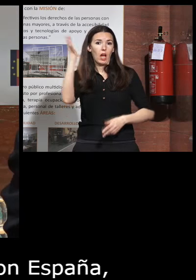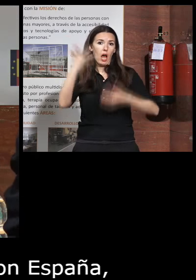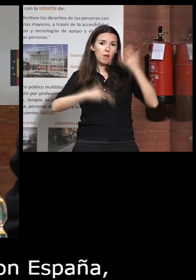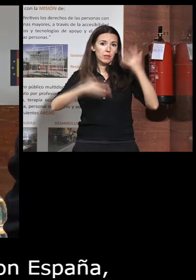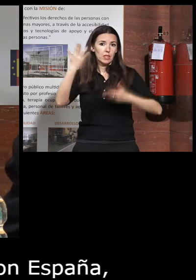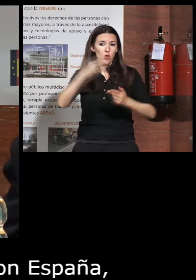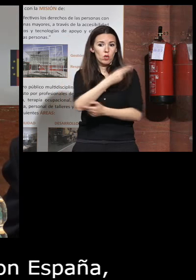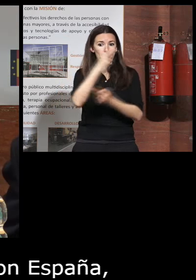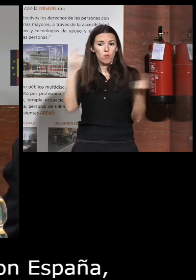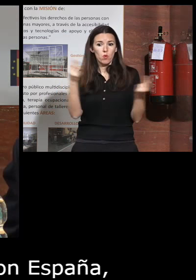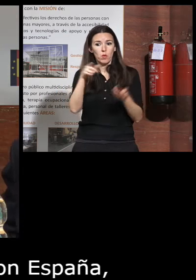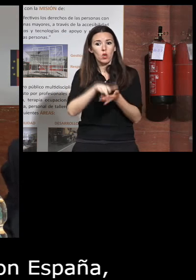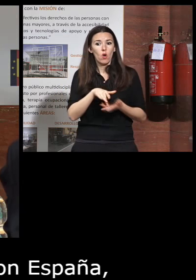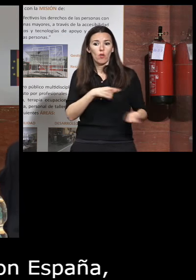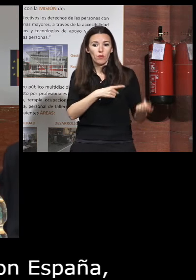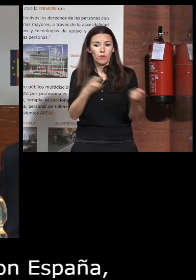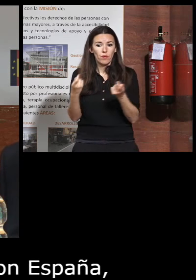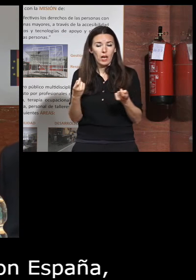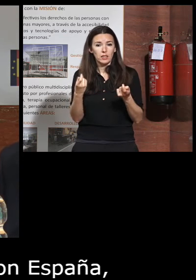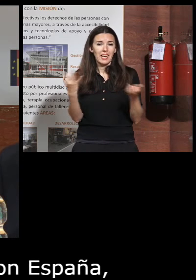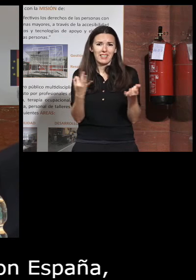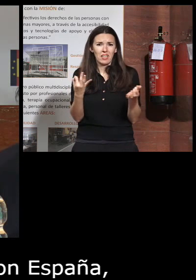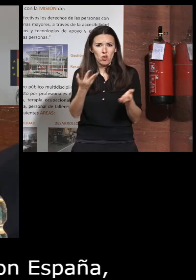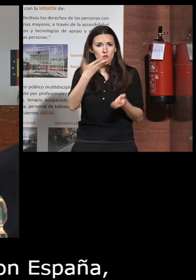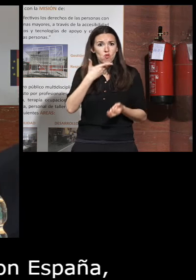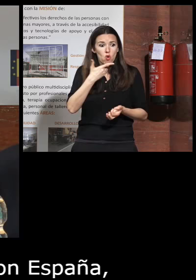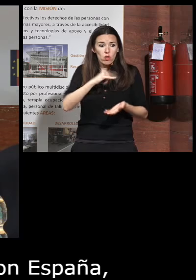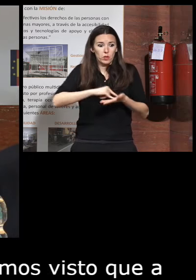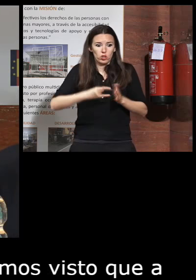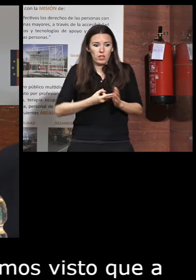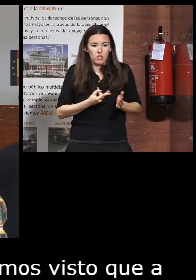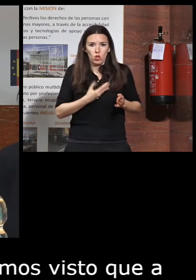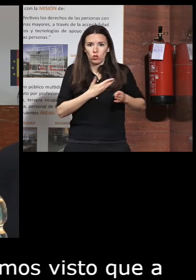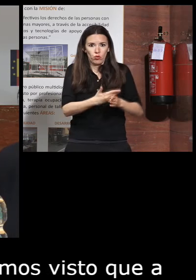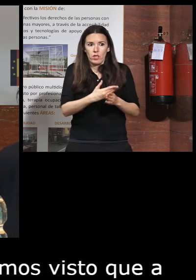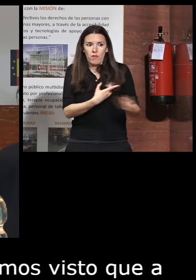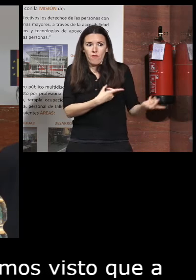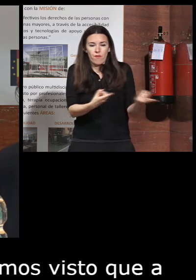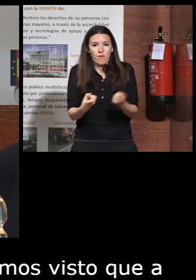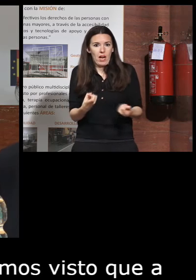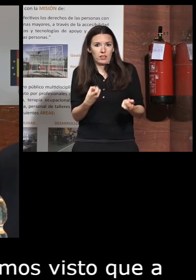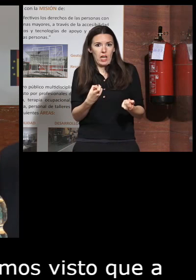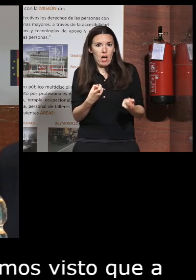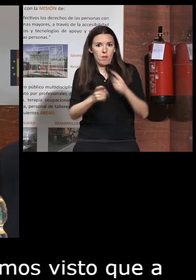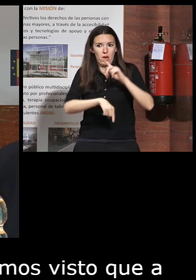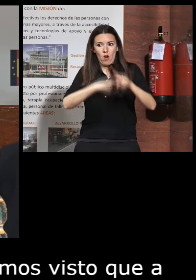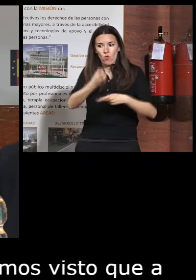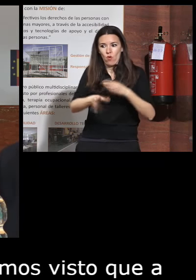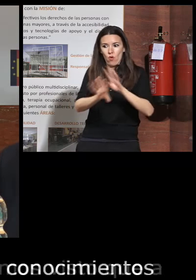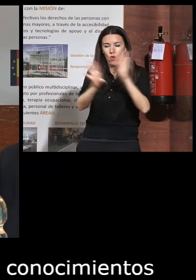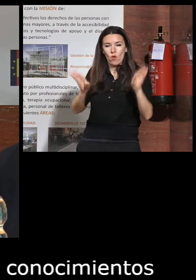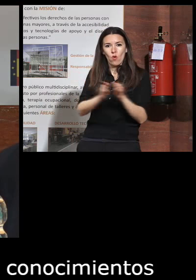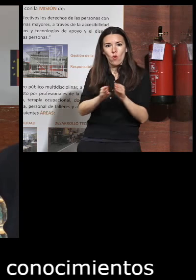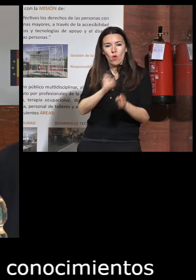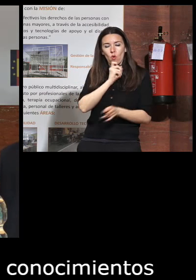administraciones públicas les faltan conocimientos técnicos suficientes para resumir cómo